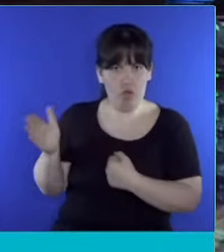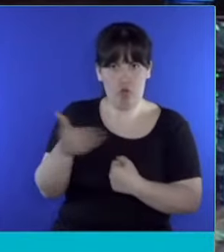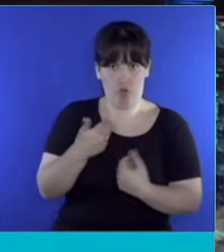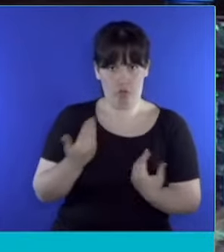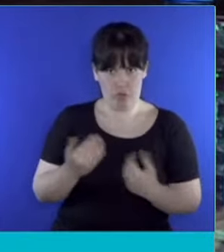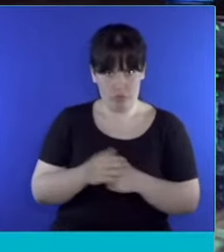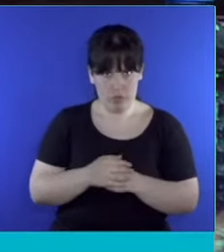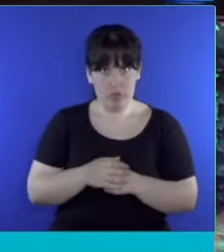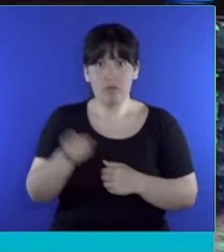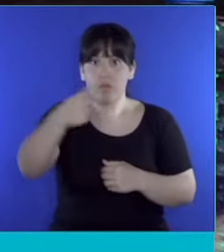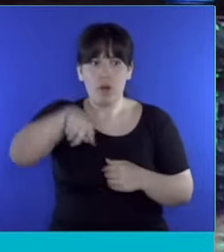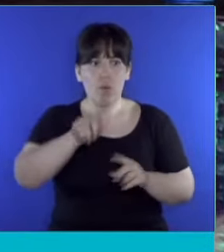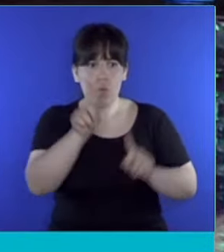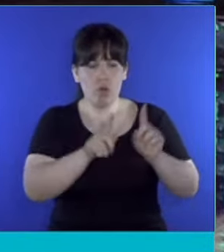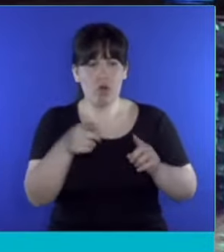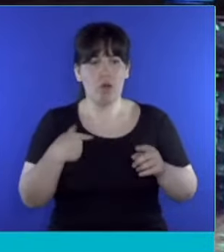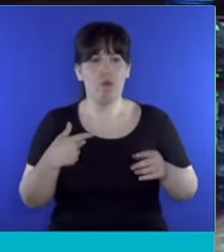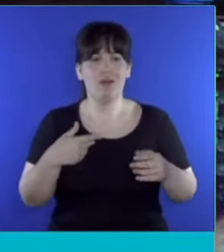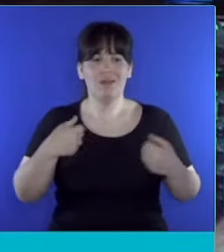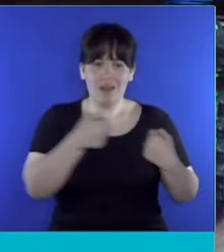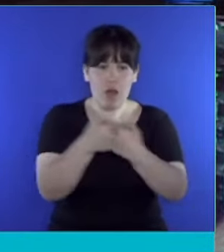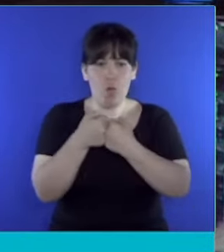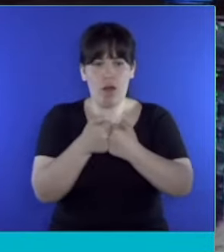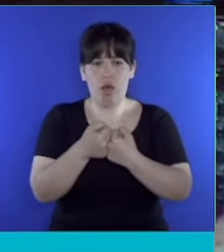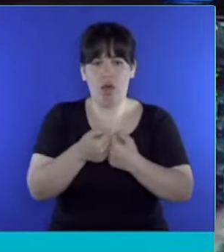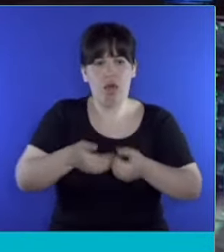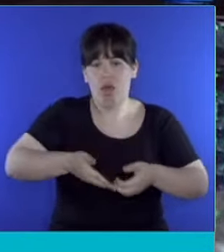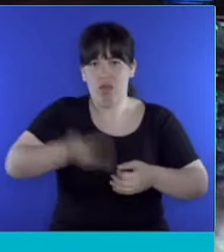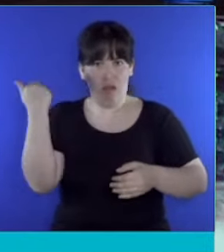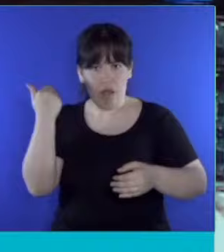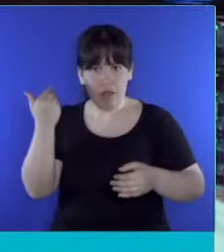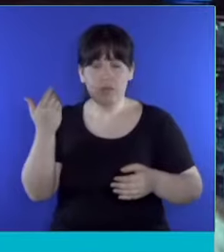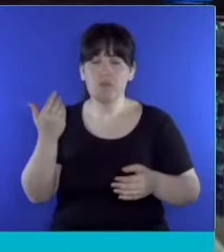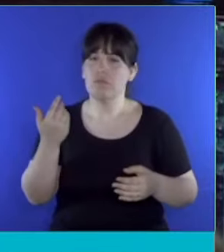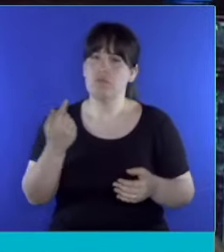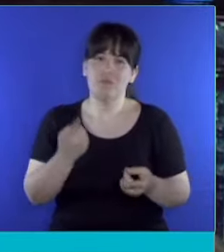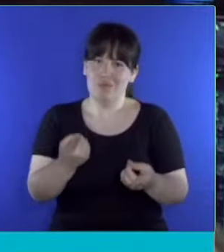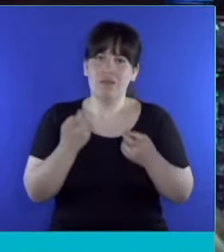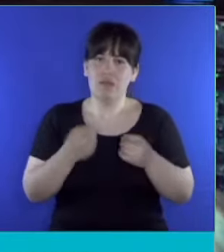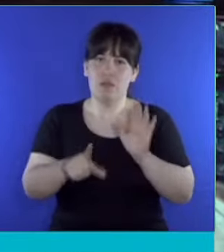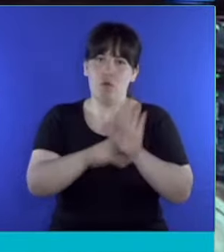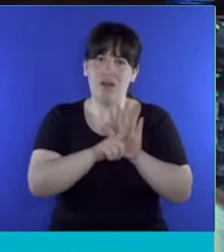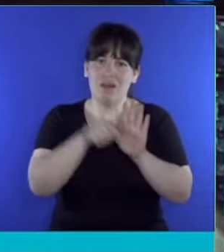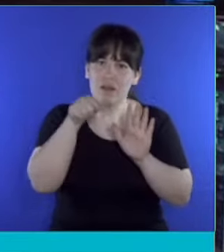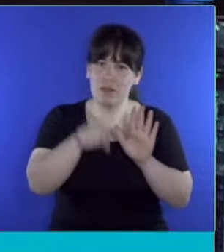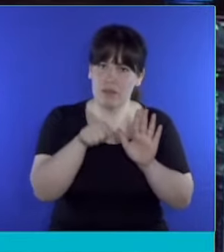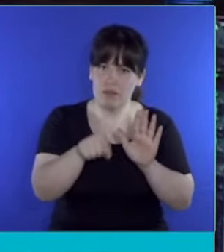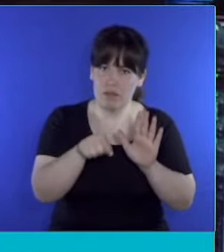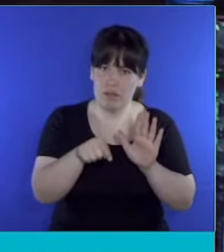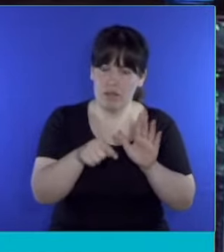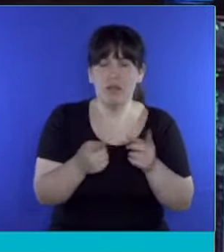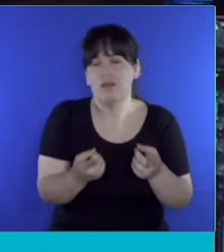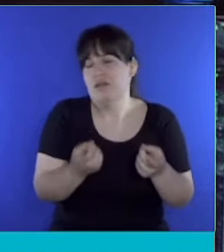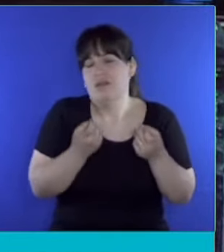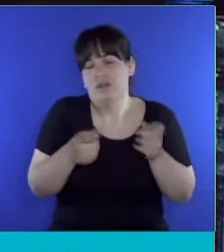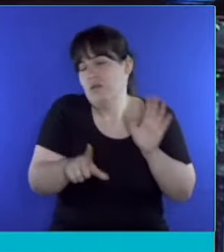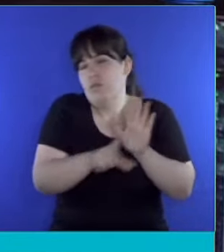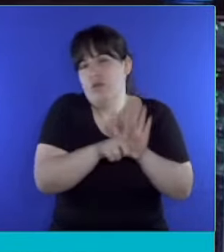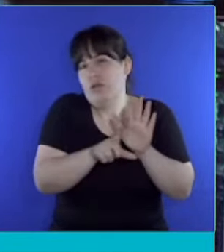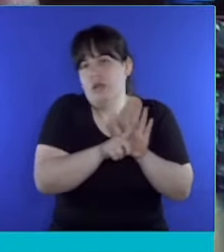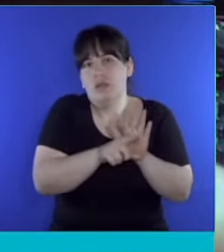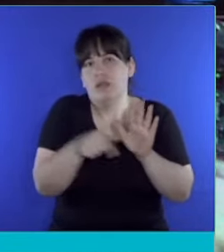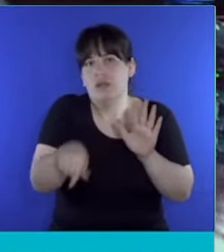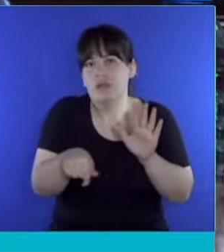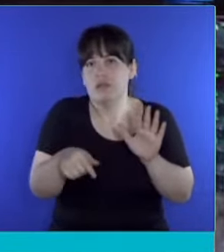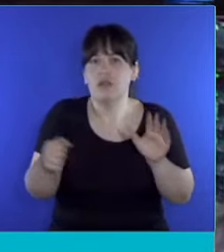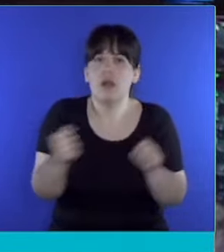los que quieren romper ese pacto democrático, necesitamos sancionar leyes como estas. Necesitamos sancionar leyes para